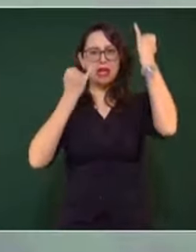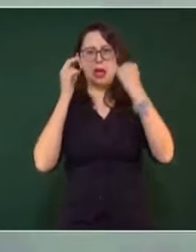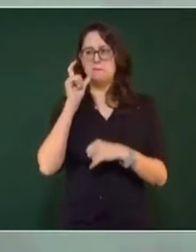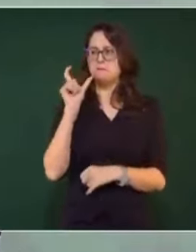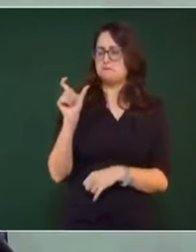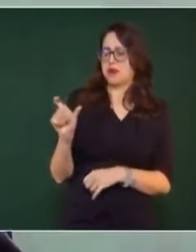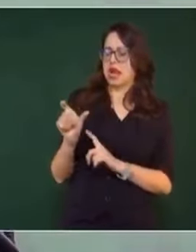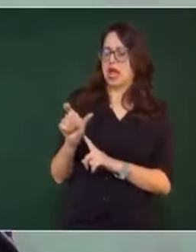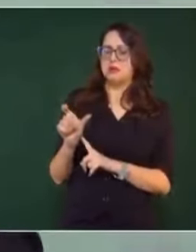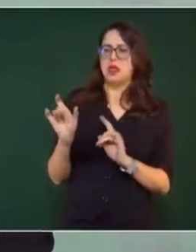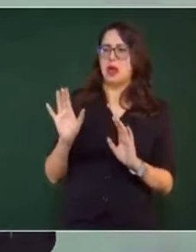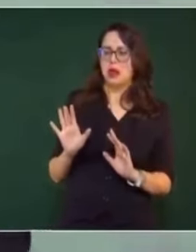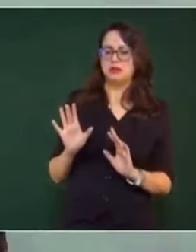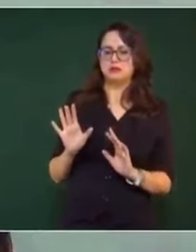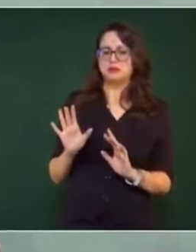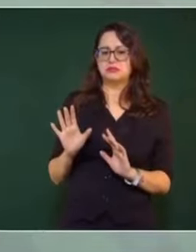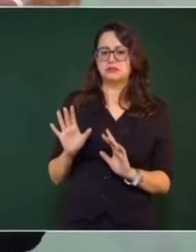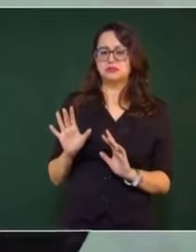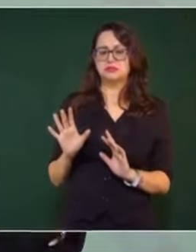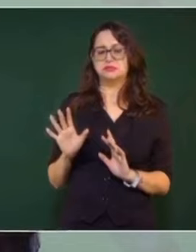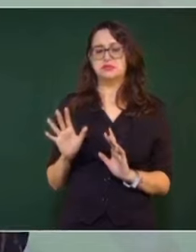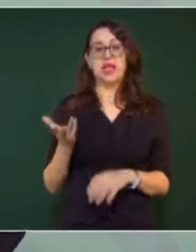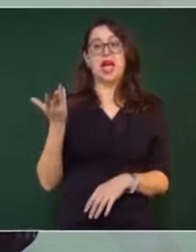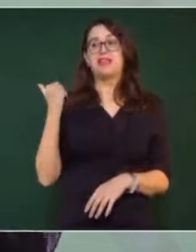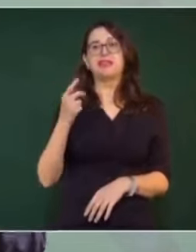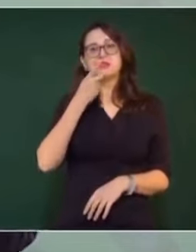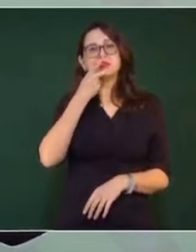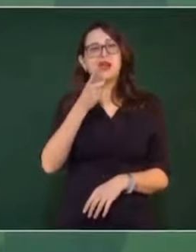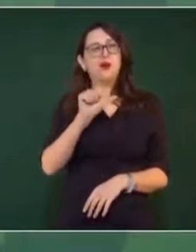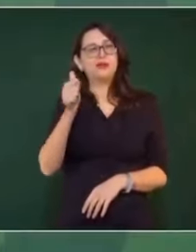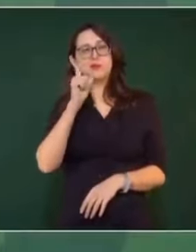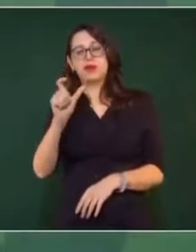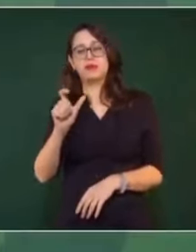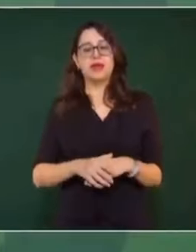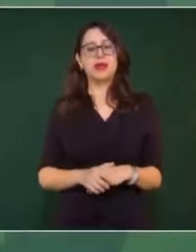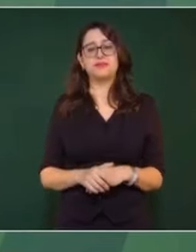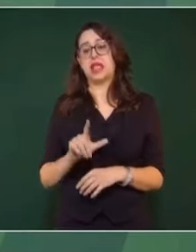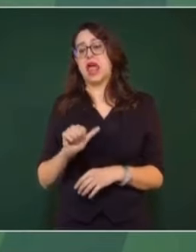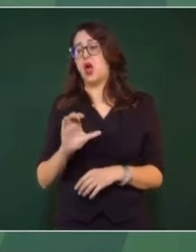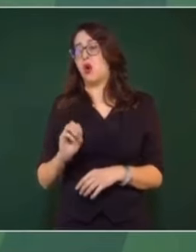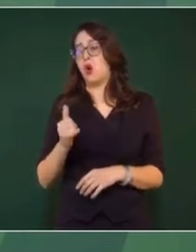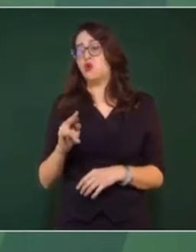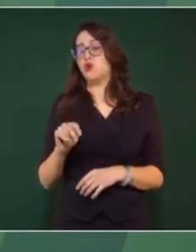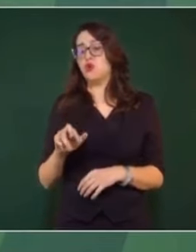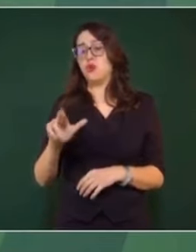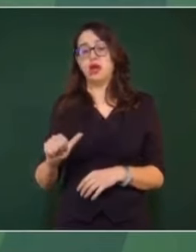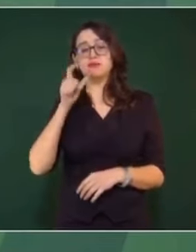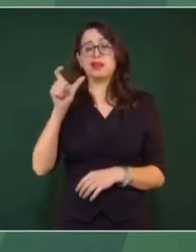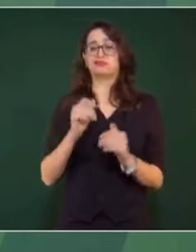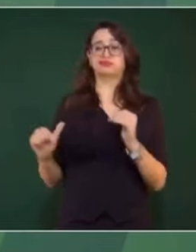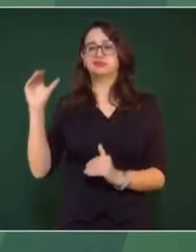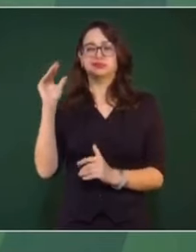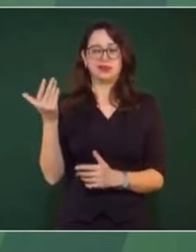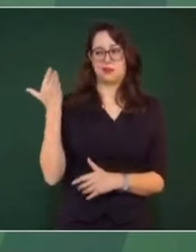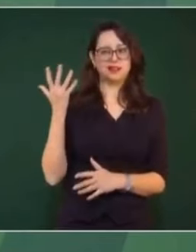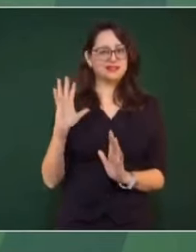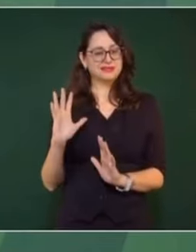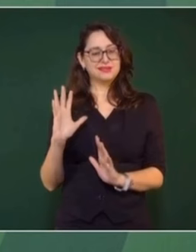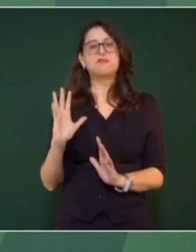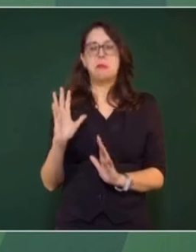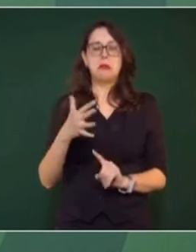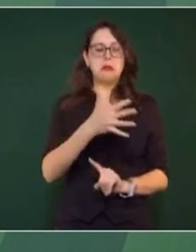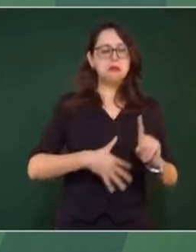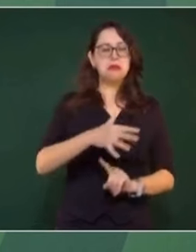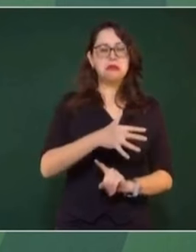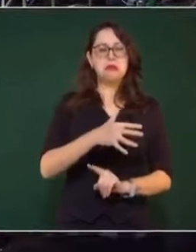ese concepto, que por la coyuntura decían los físicos, los que hablan físicos, hasta hace poco. La